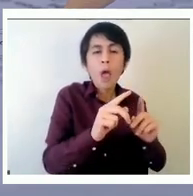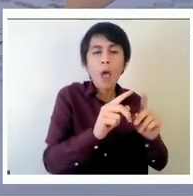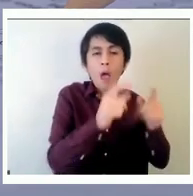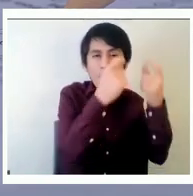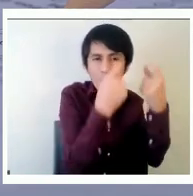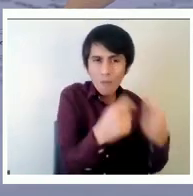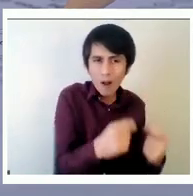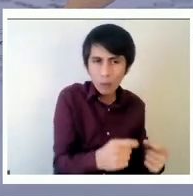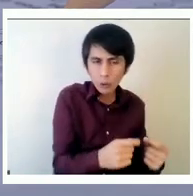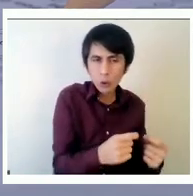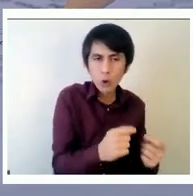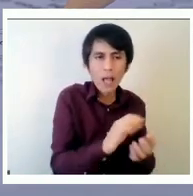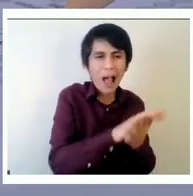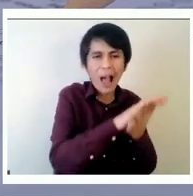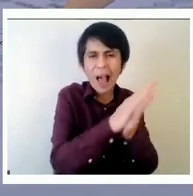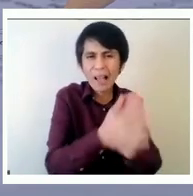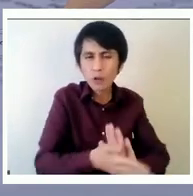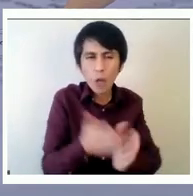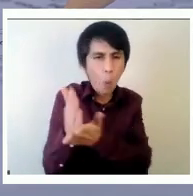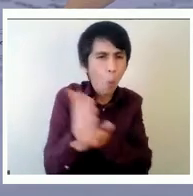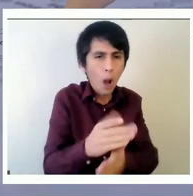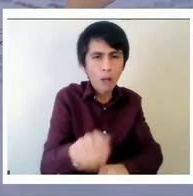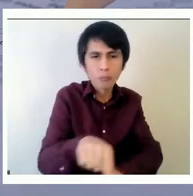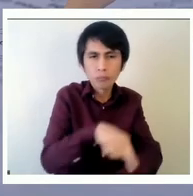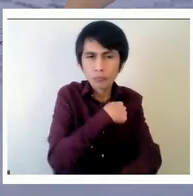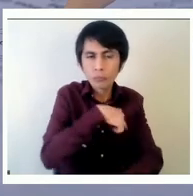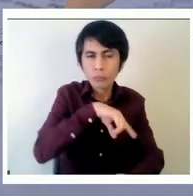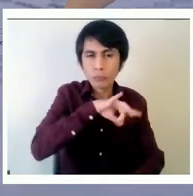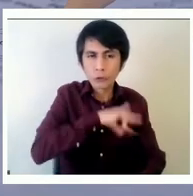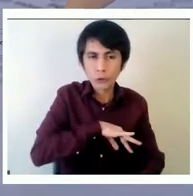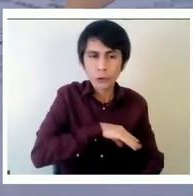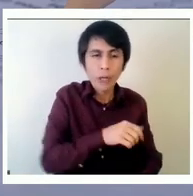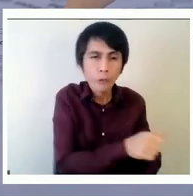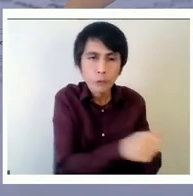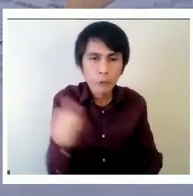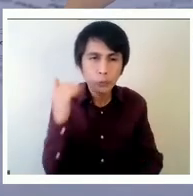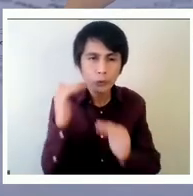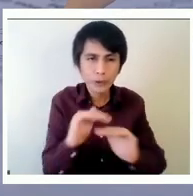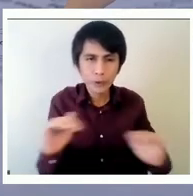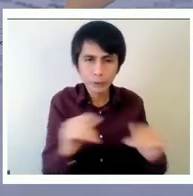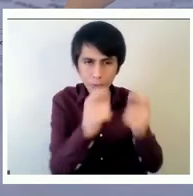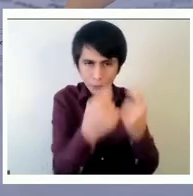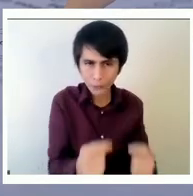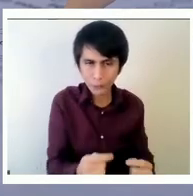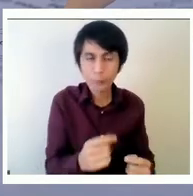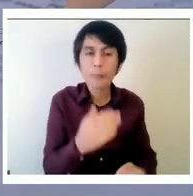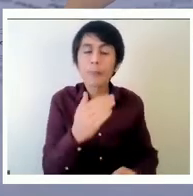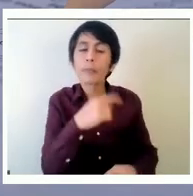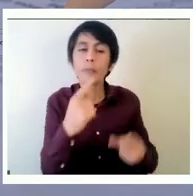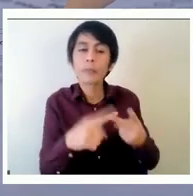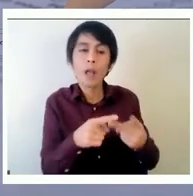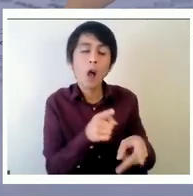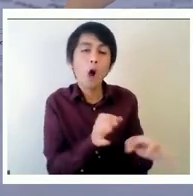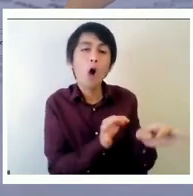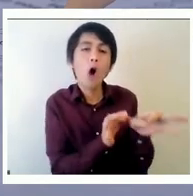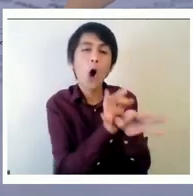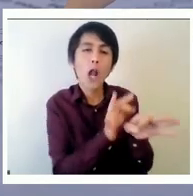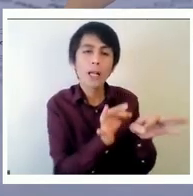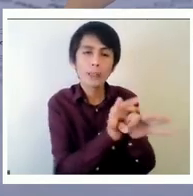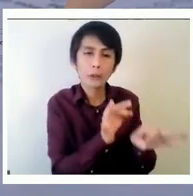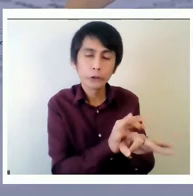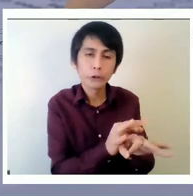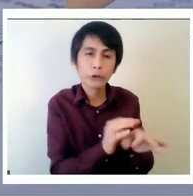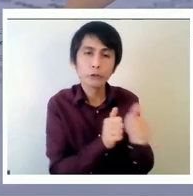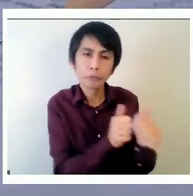del país y a todos los niños la orientación que tiene que ver con estas visitas que permiten evaluar en base a estándares y luego